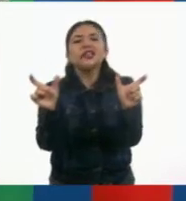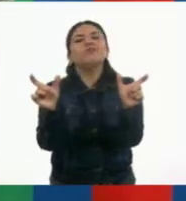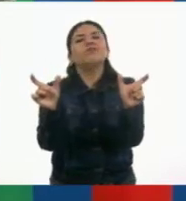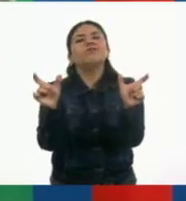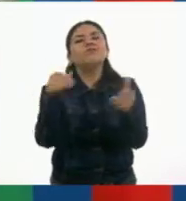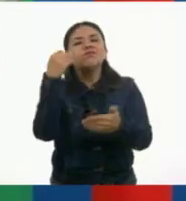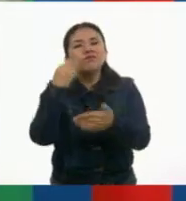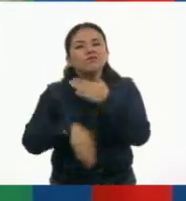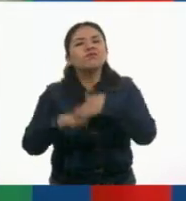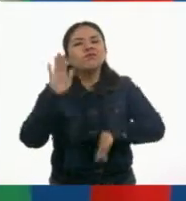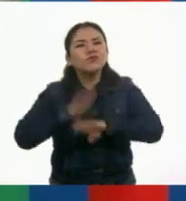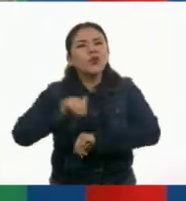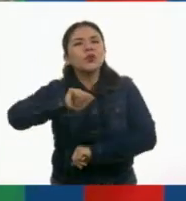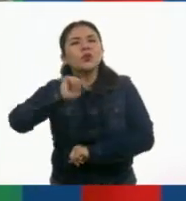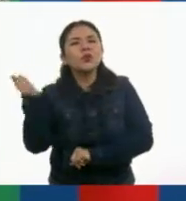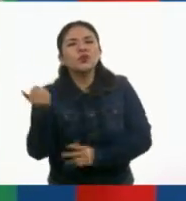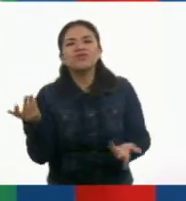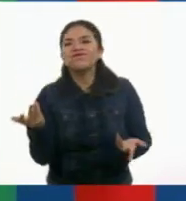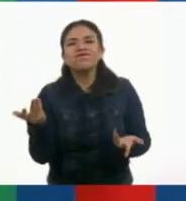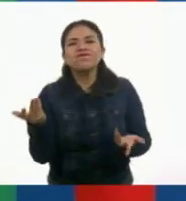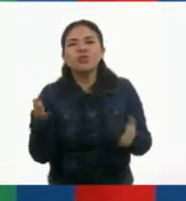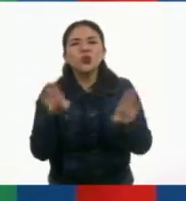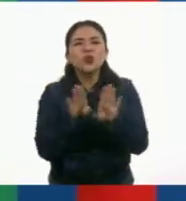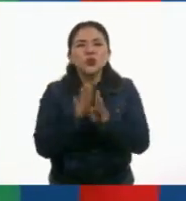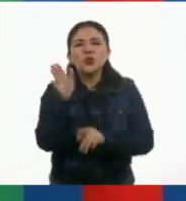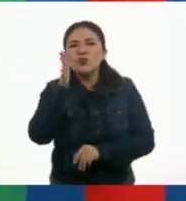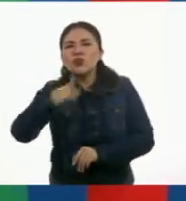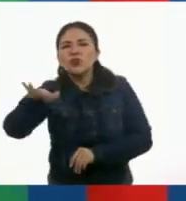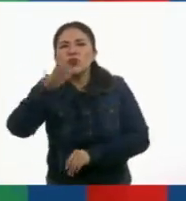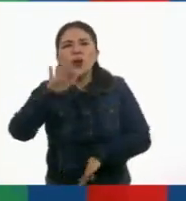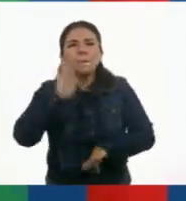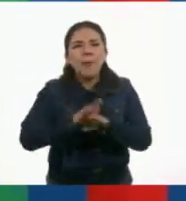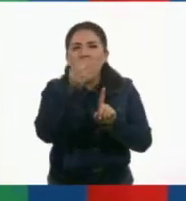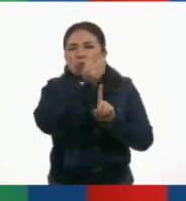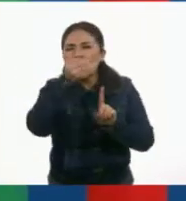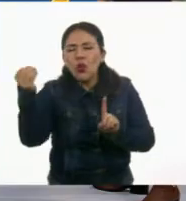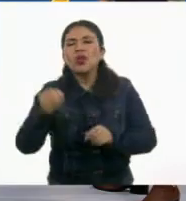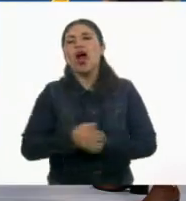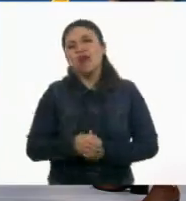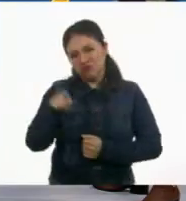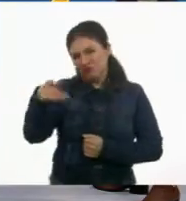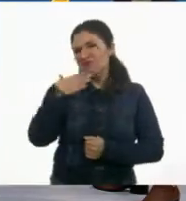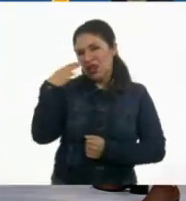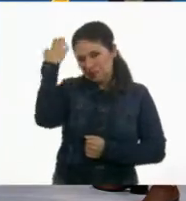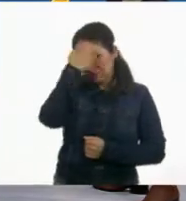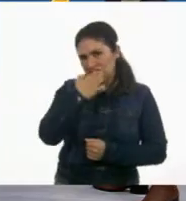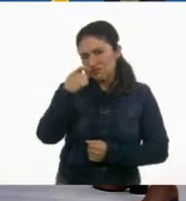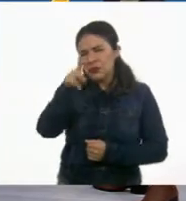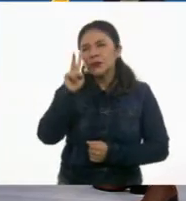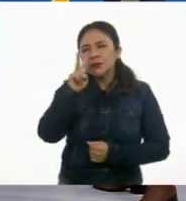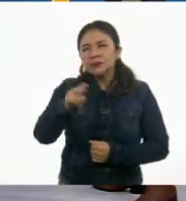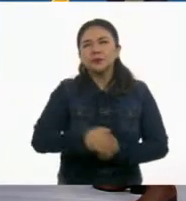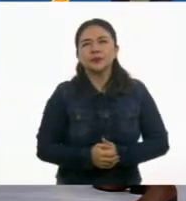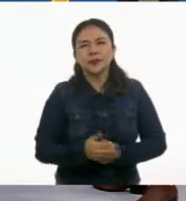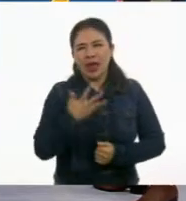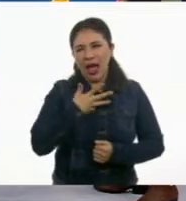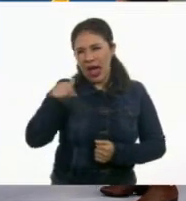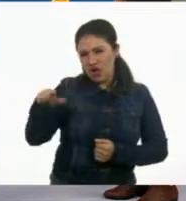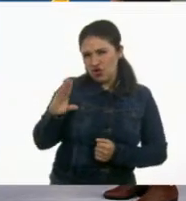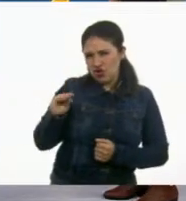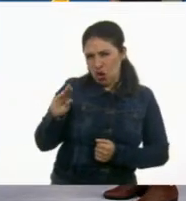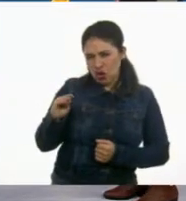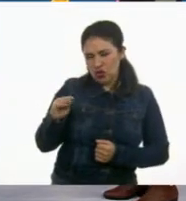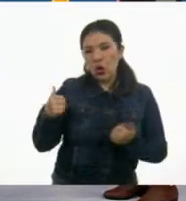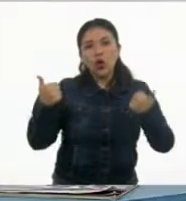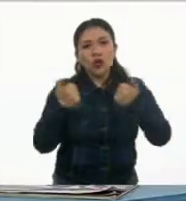frases. ¿No? Ah, claro. Hay que buscar entre las demás. Sí. Bien, bien, bien. ¿Cómo ven la frase que tiene Tom si